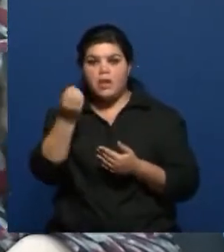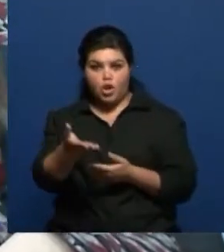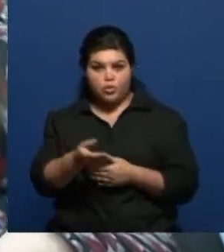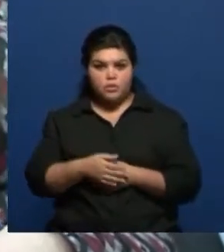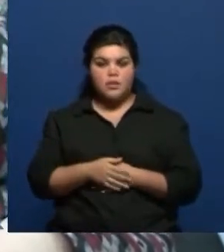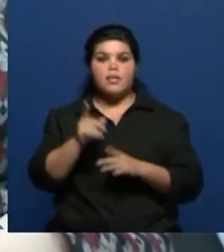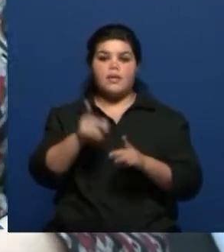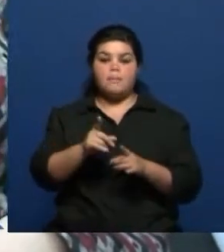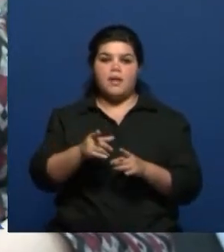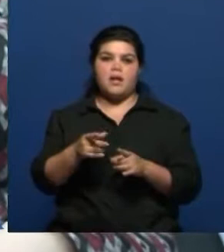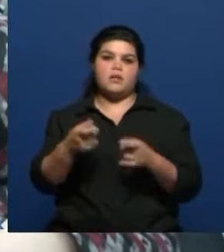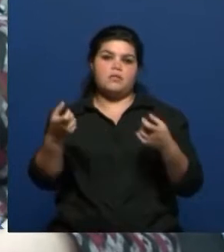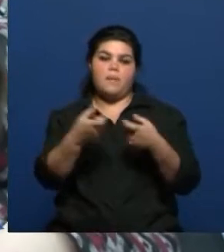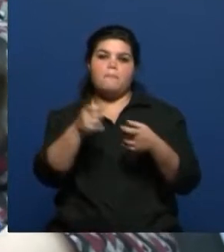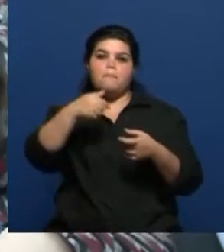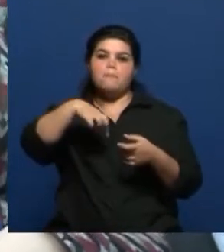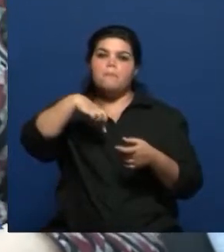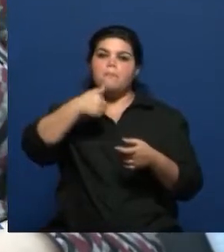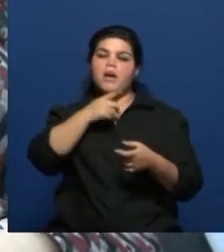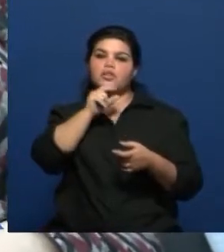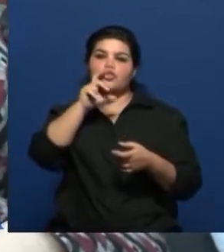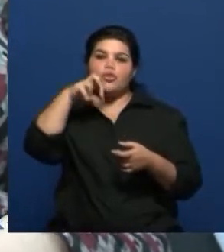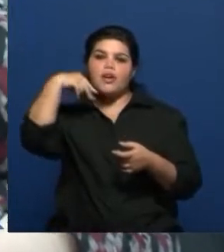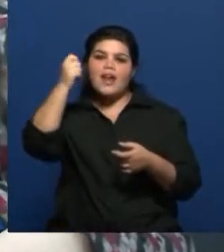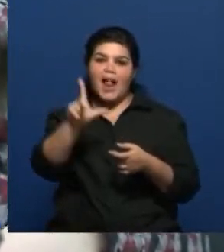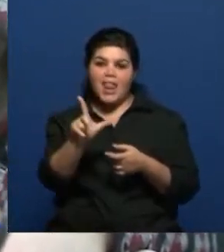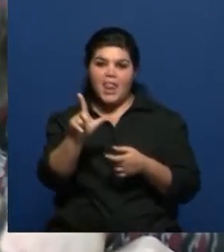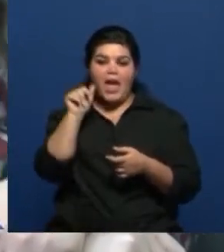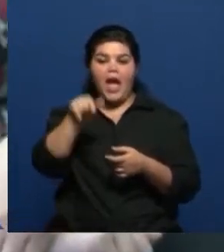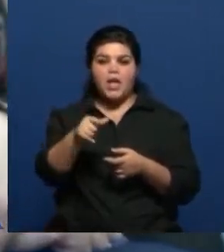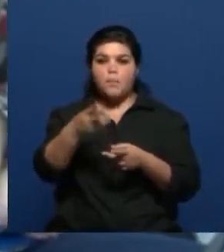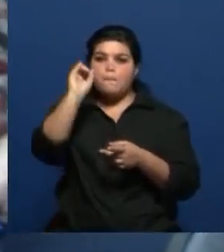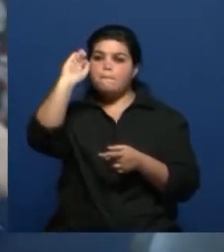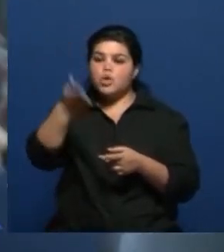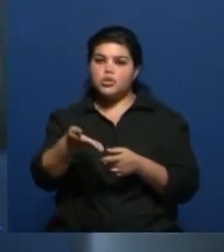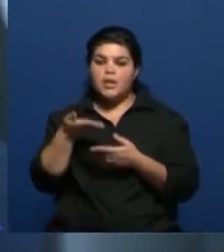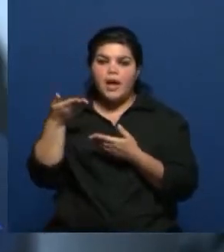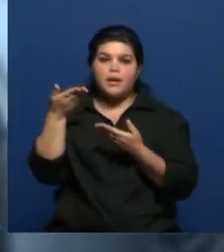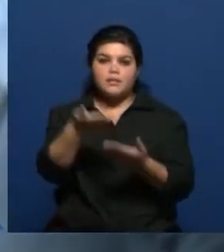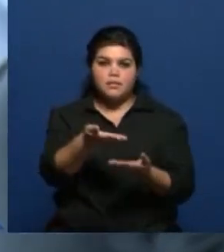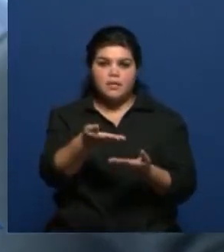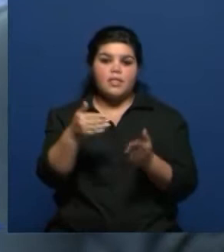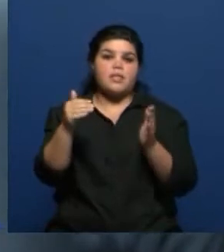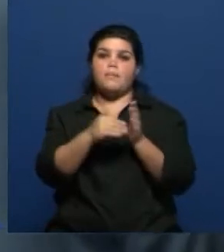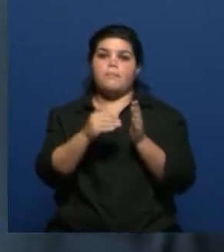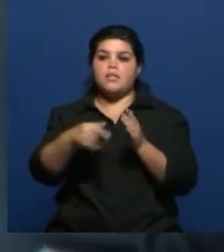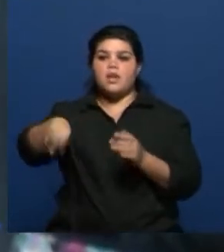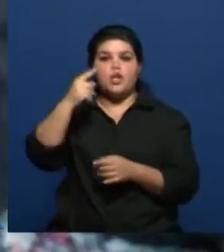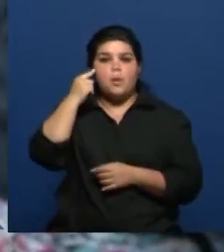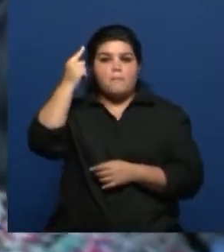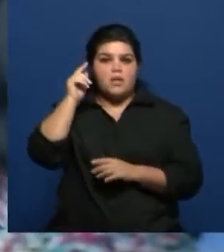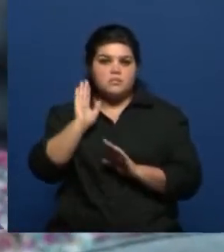patronal, que es quien ofrece un porcentaje de acuerdo a lo que considera que